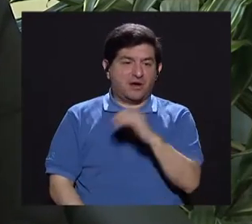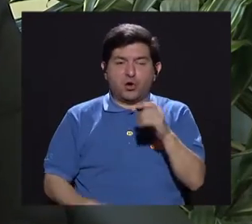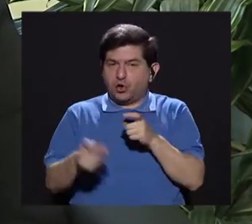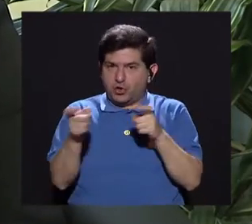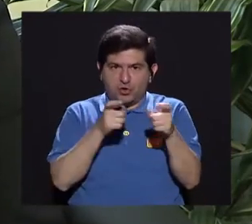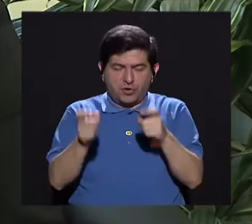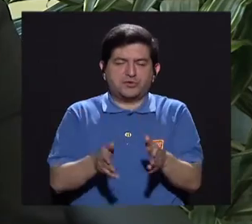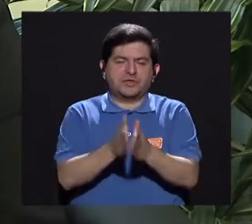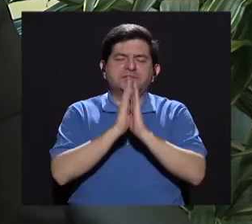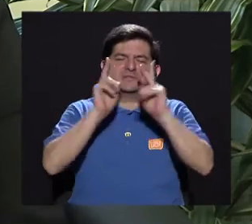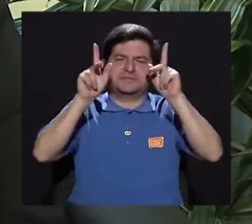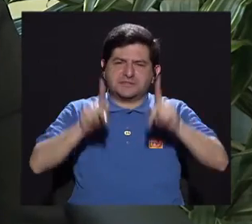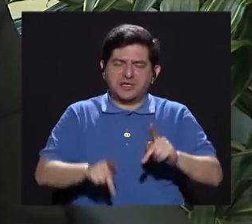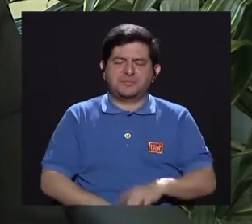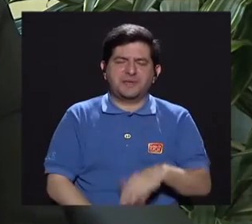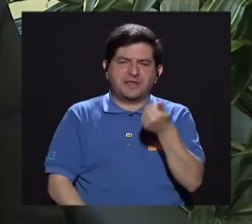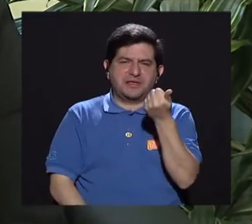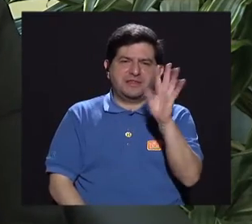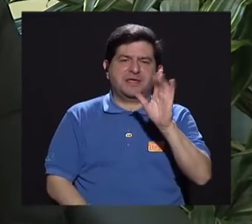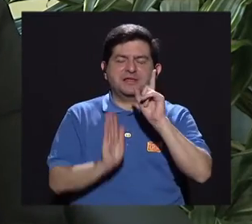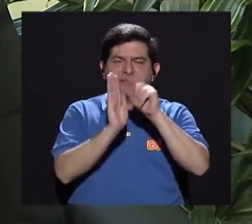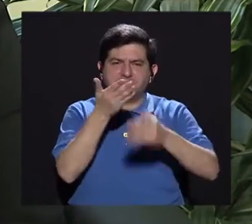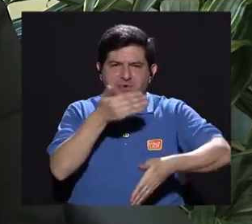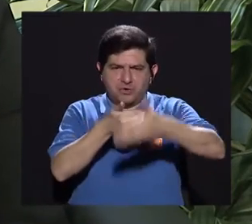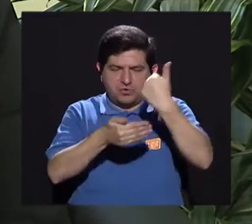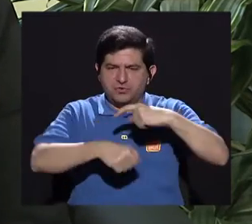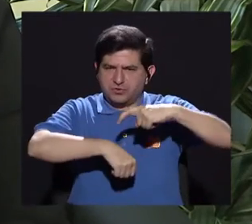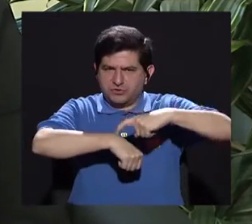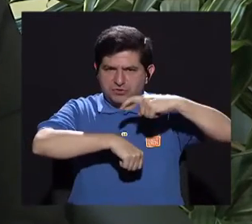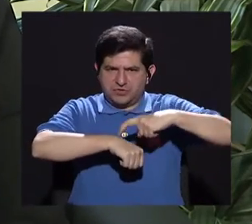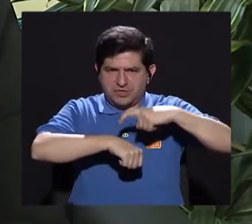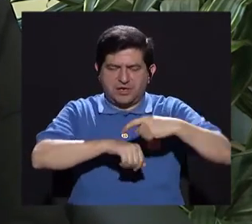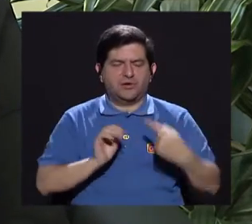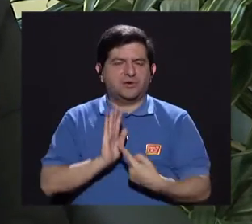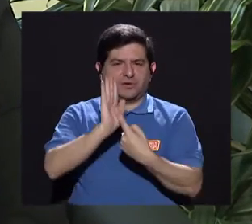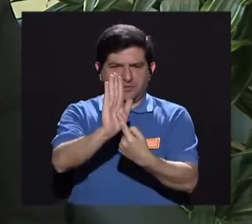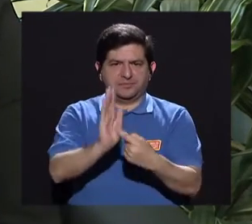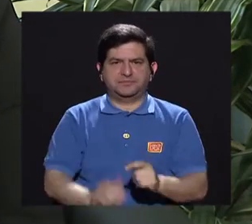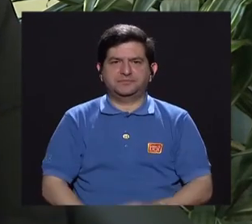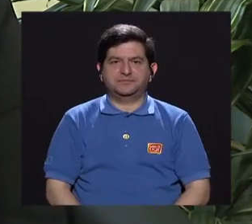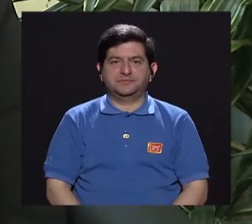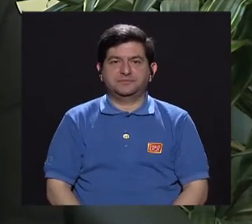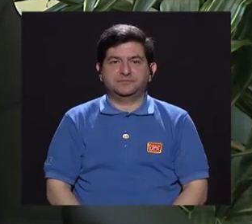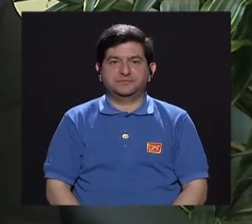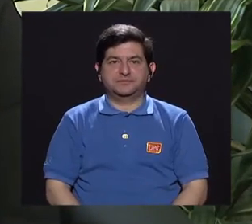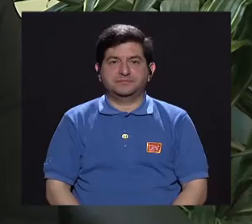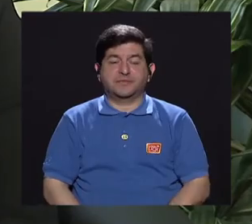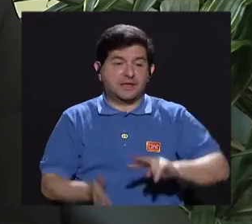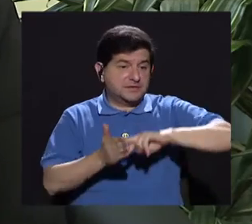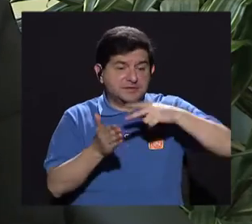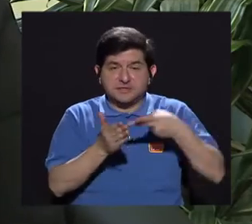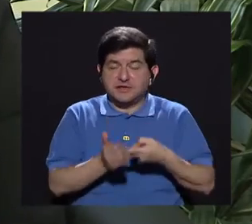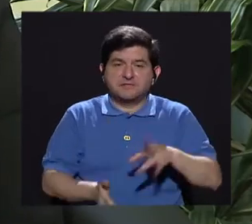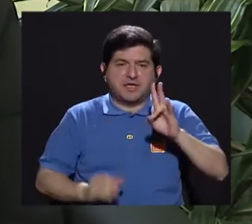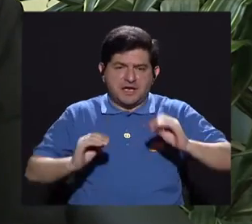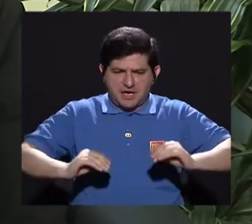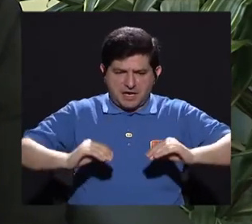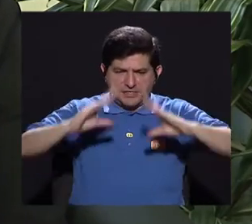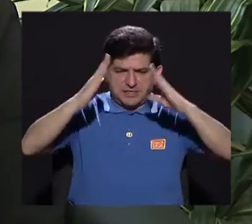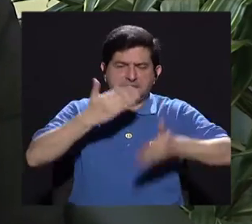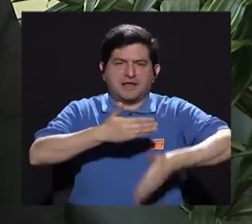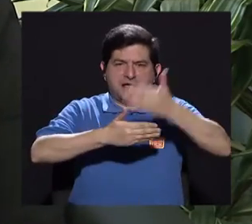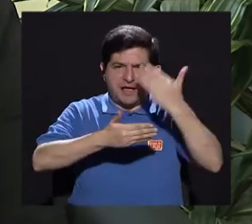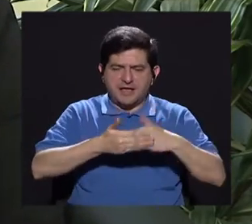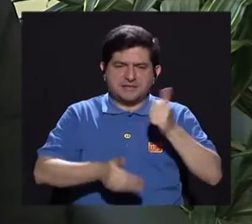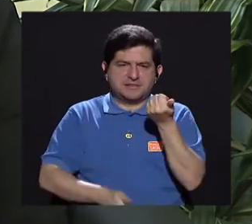control, se les pide a los pacientes llegar 15 minutos antes de la hora indicada. O sea, si es, qué sé yo, a las 7 de la mañana de